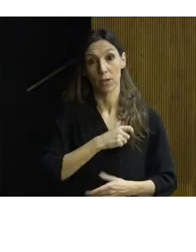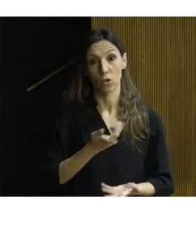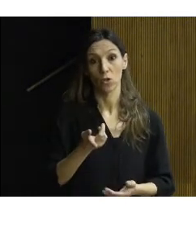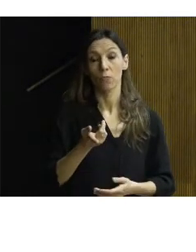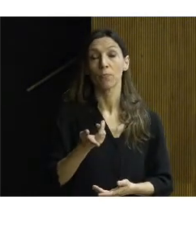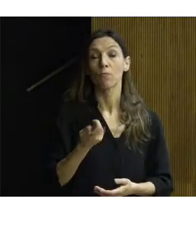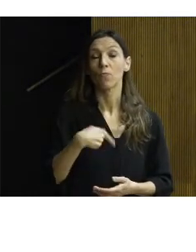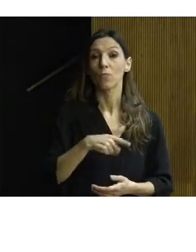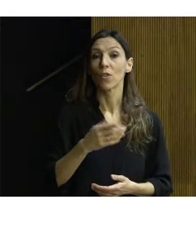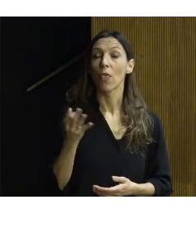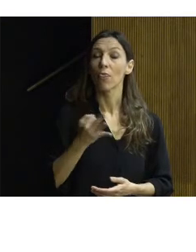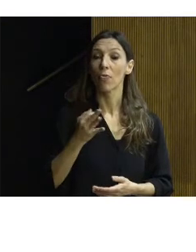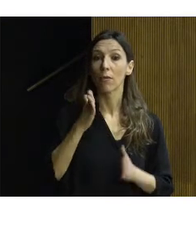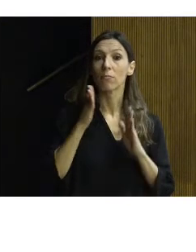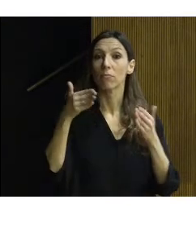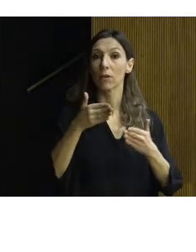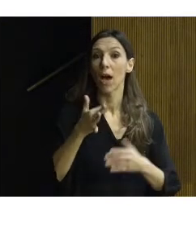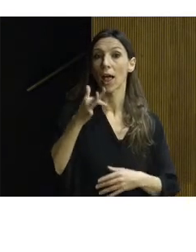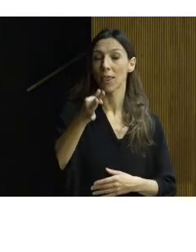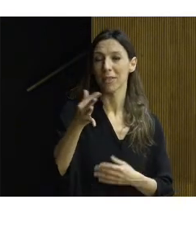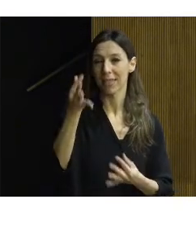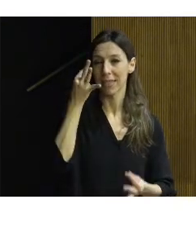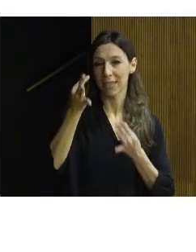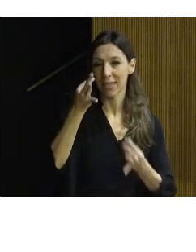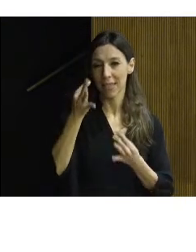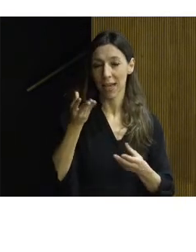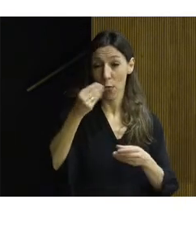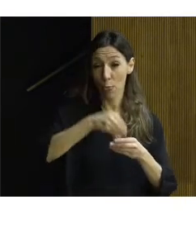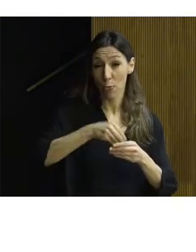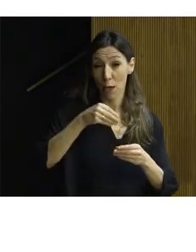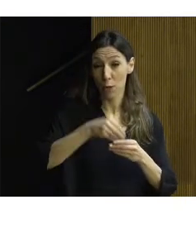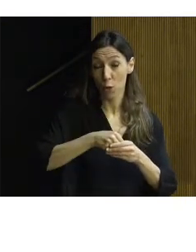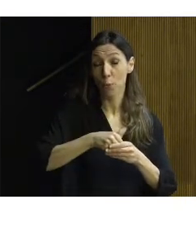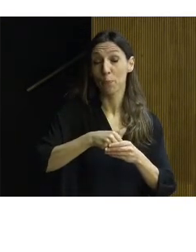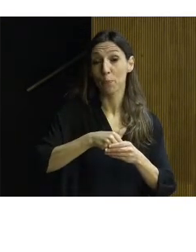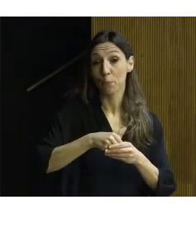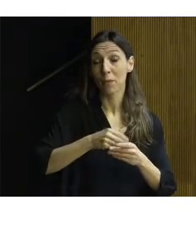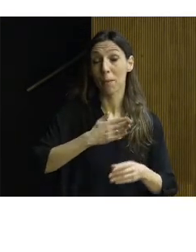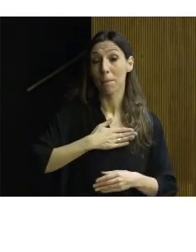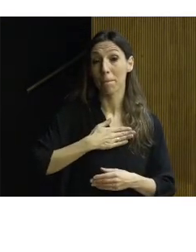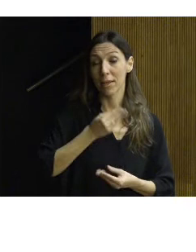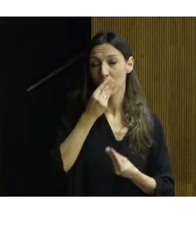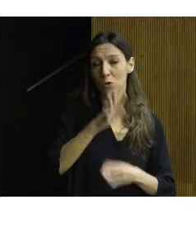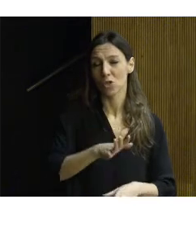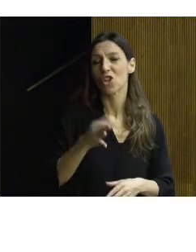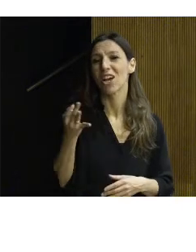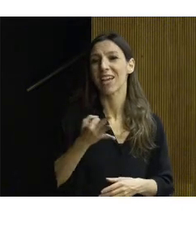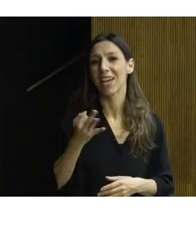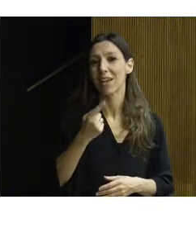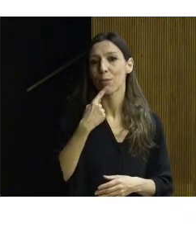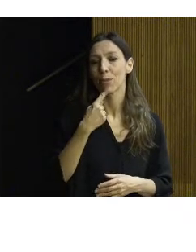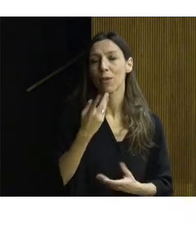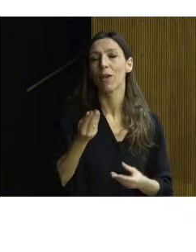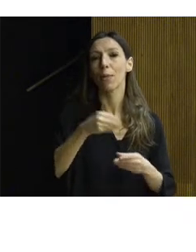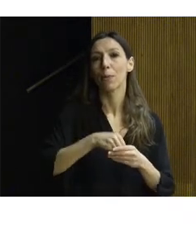acerquemos a él. Además, detalla lo que queda comprendido dentro de la denominación de Patrimonio Histórico Español y dice «Quedan comprendidos